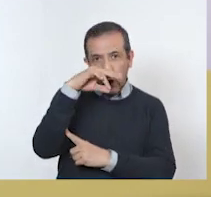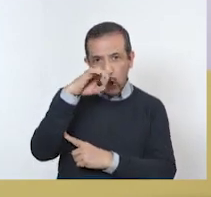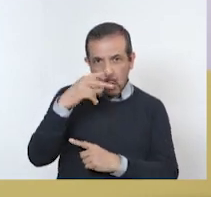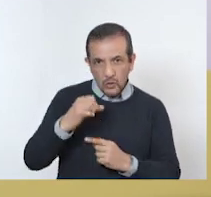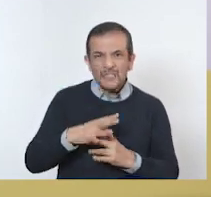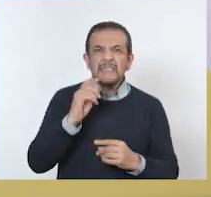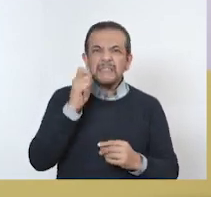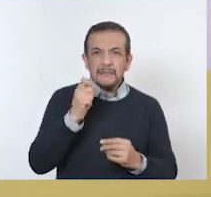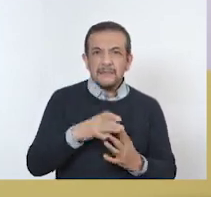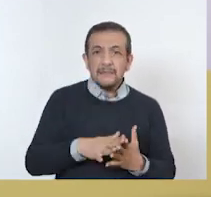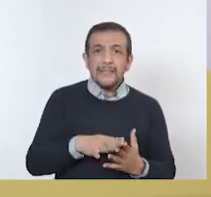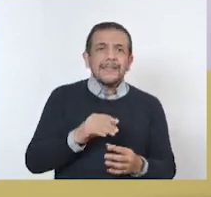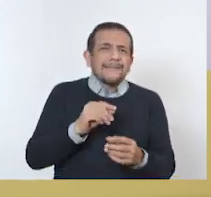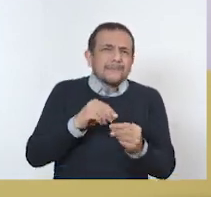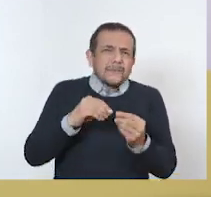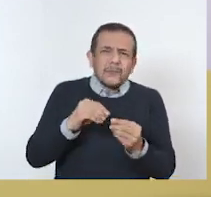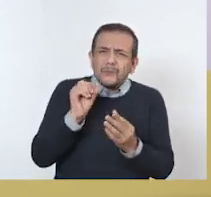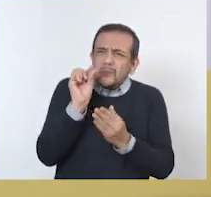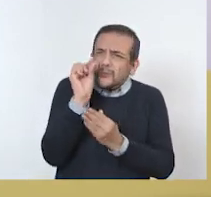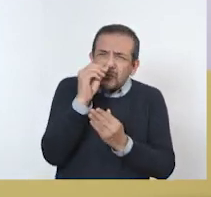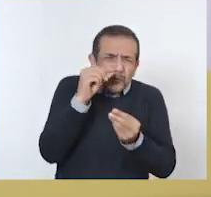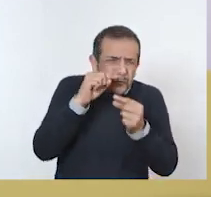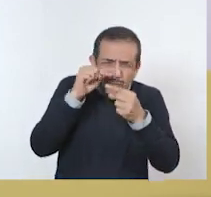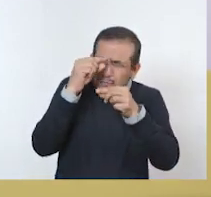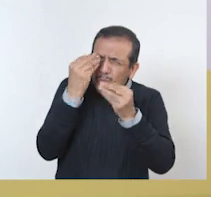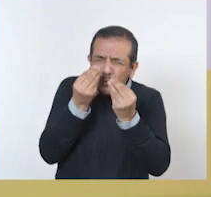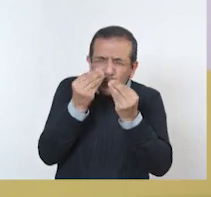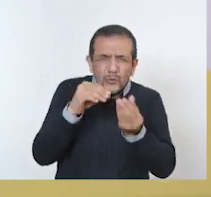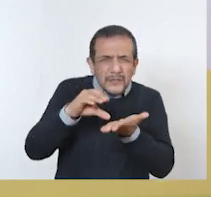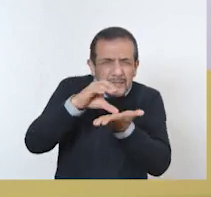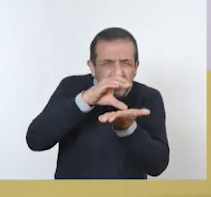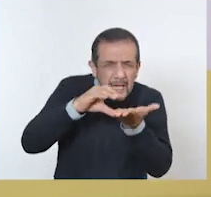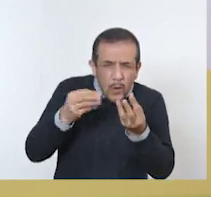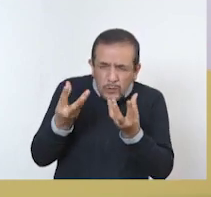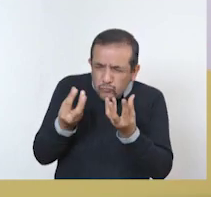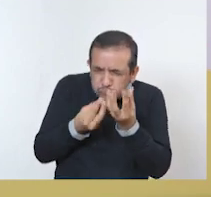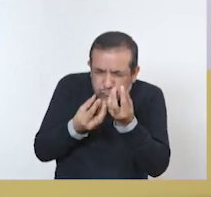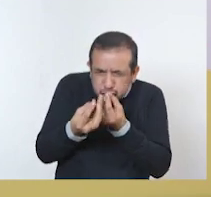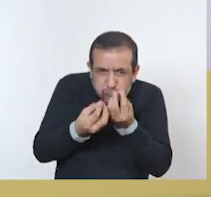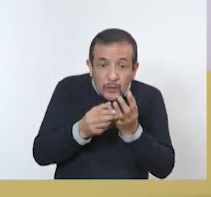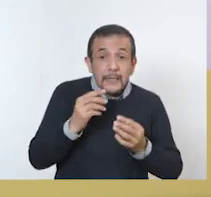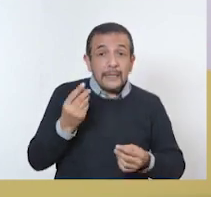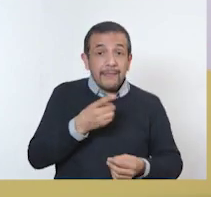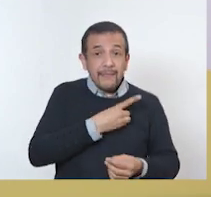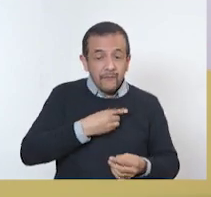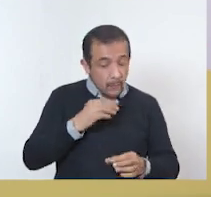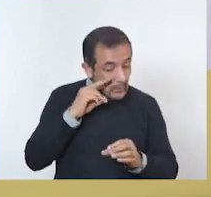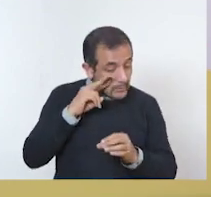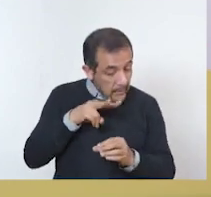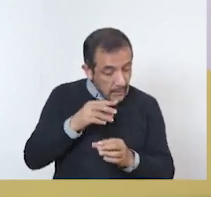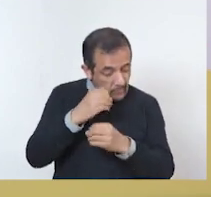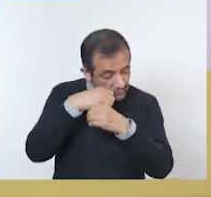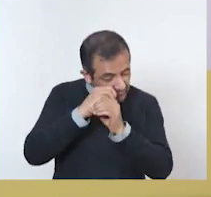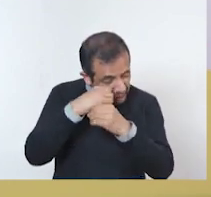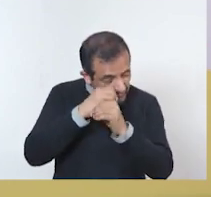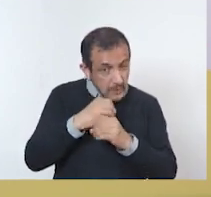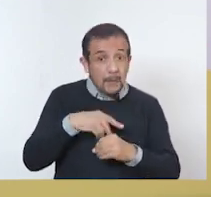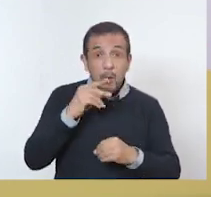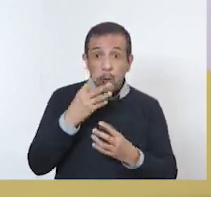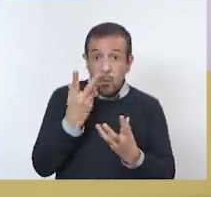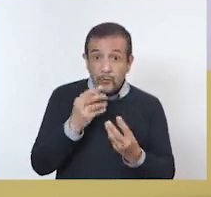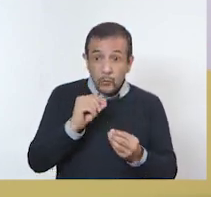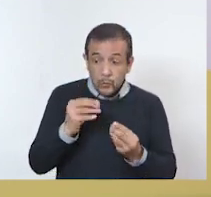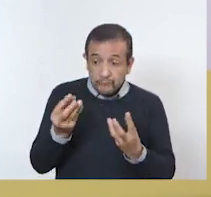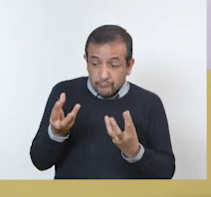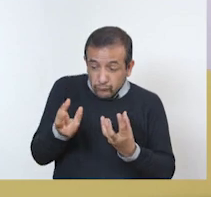Los hongos son organismos que llamamos multicelulares. O sea, son muchas células que lo componen, pero también lo tienes que ver bajo microscopio. Pero cuando se hacen